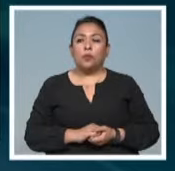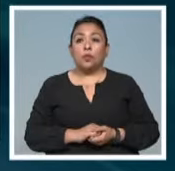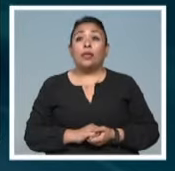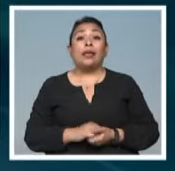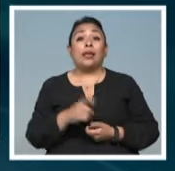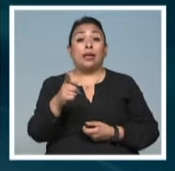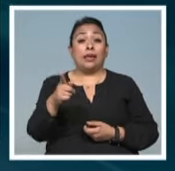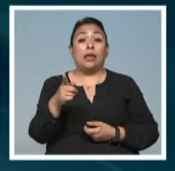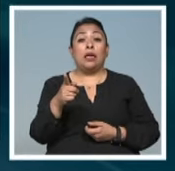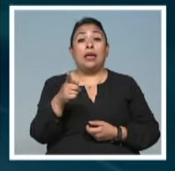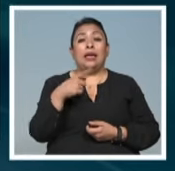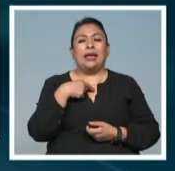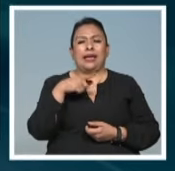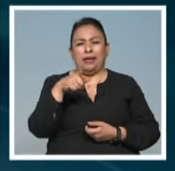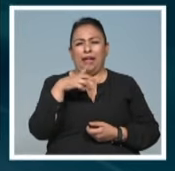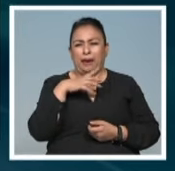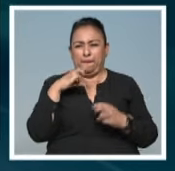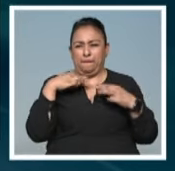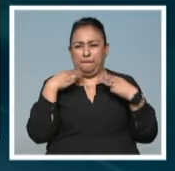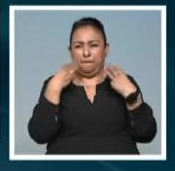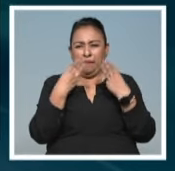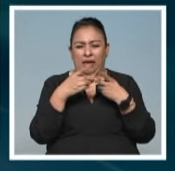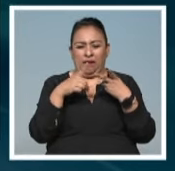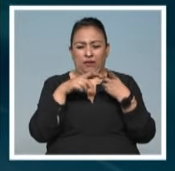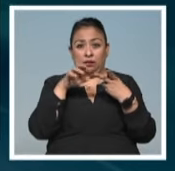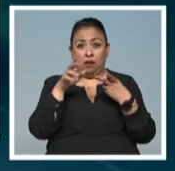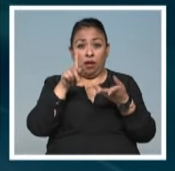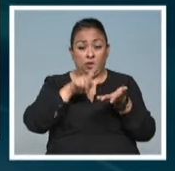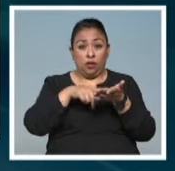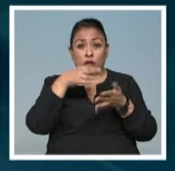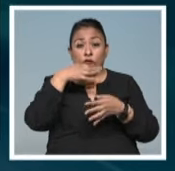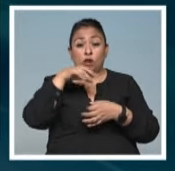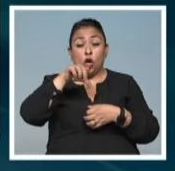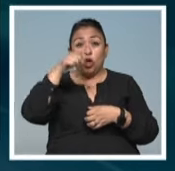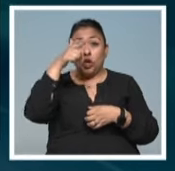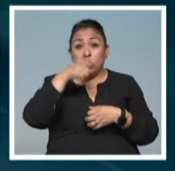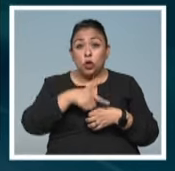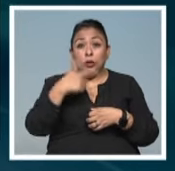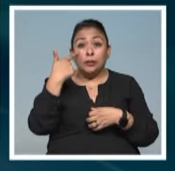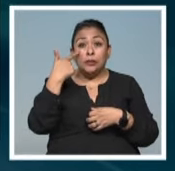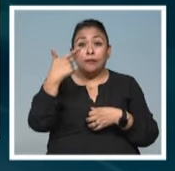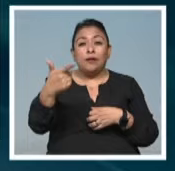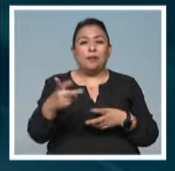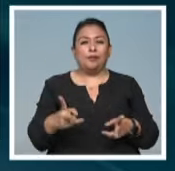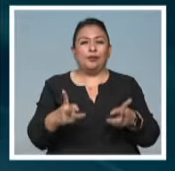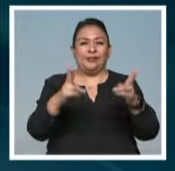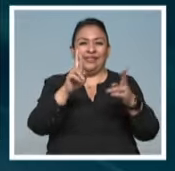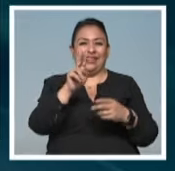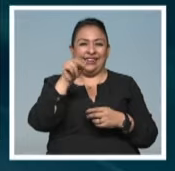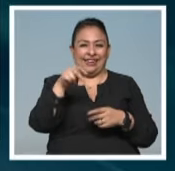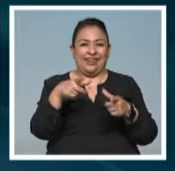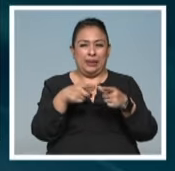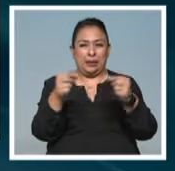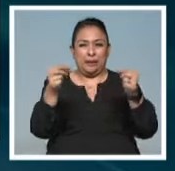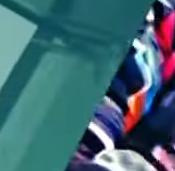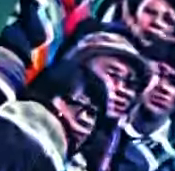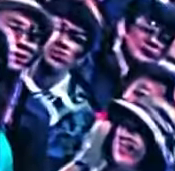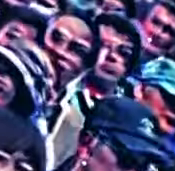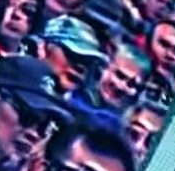El sintoísmo y la mafia conviven en esta fiesta que esta noche encuentra ecos en nuestro rincón nipón.